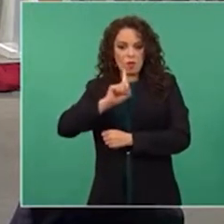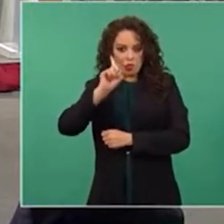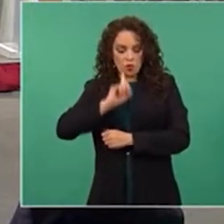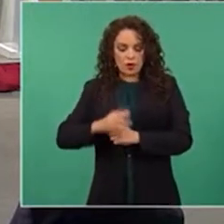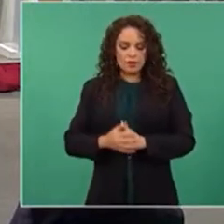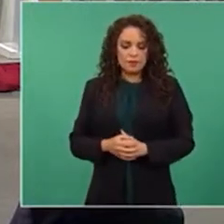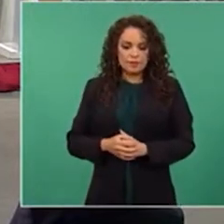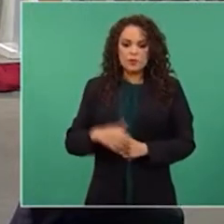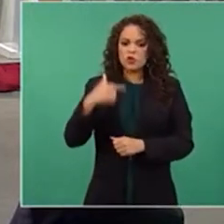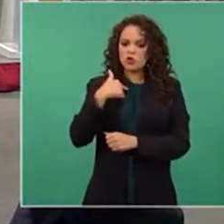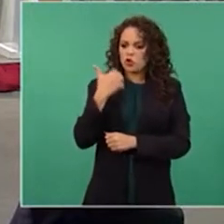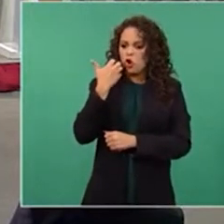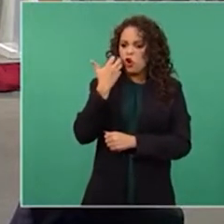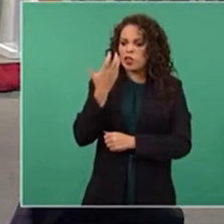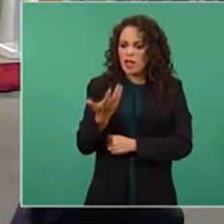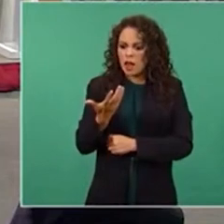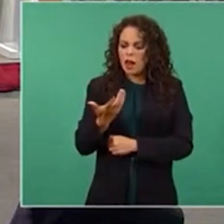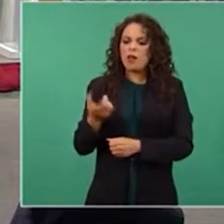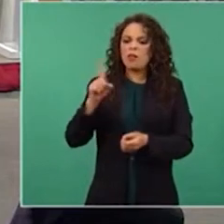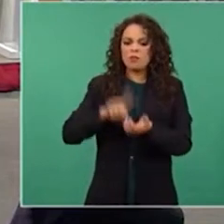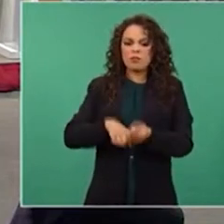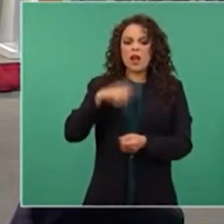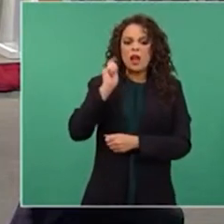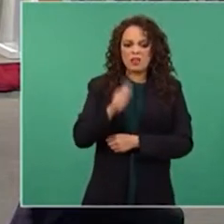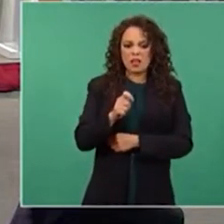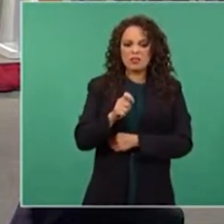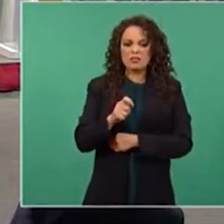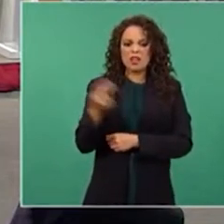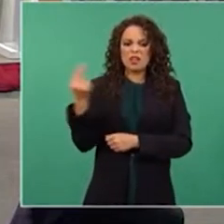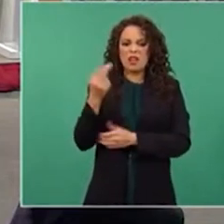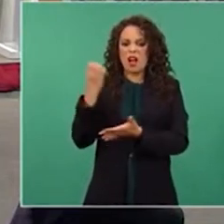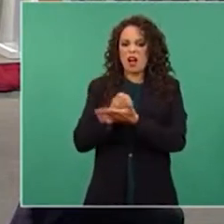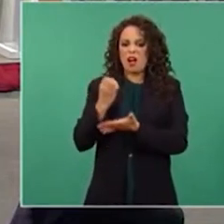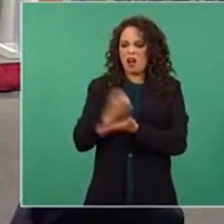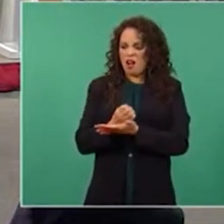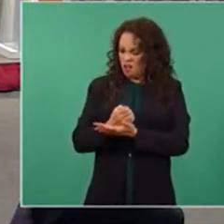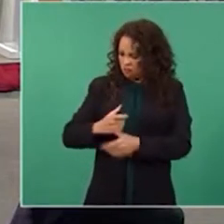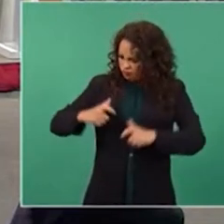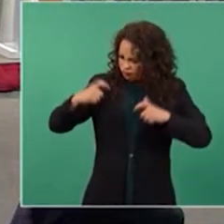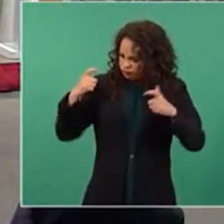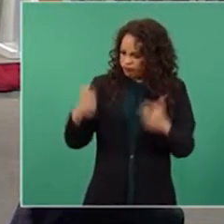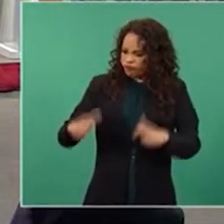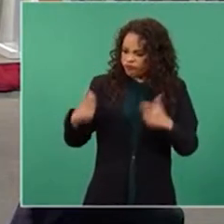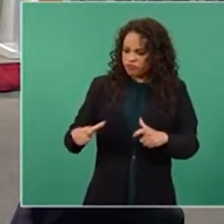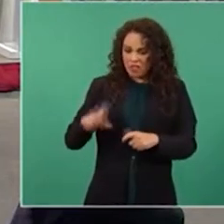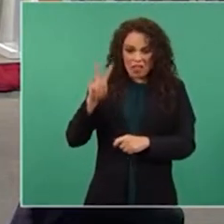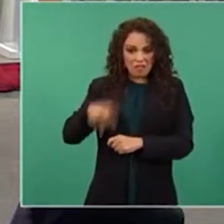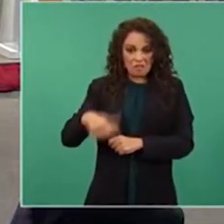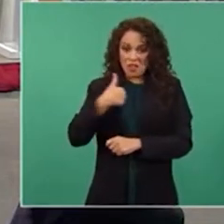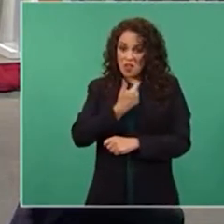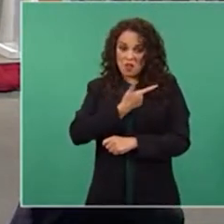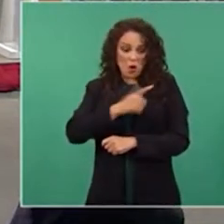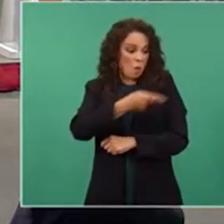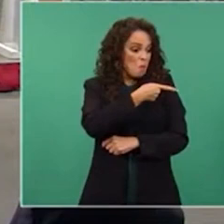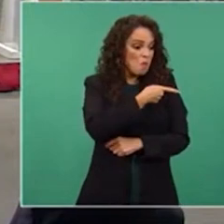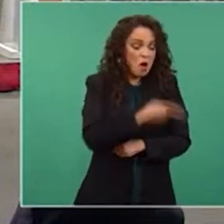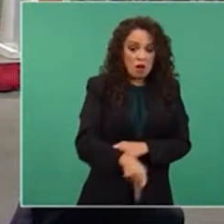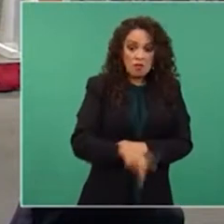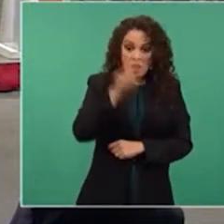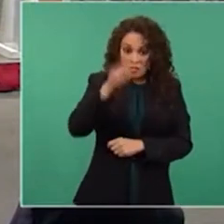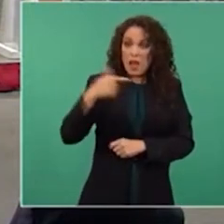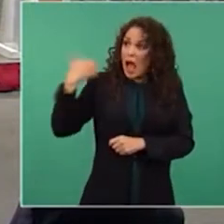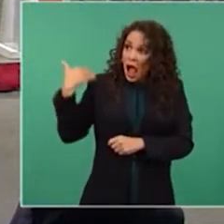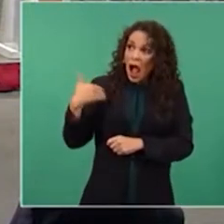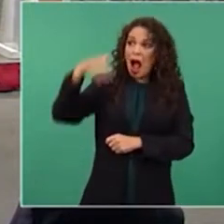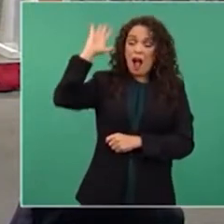economía de ricos, no de pobres. A mí no me gustan los pobres. Yo fui pobre y no me gustan los pobres.